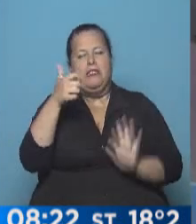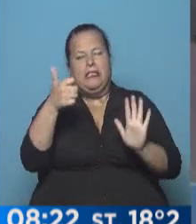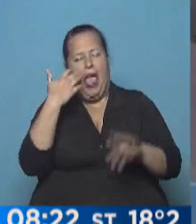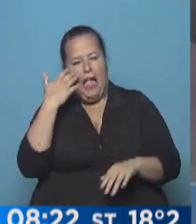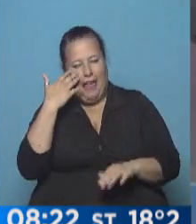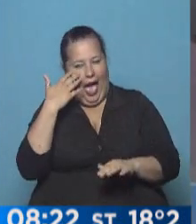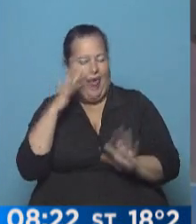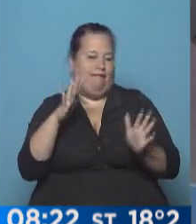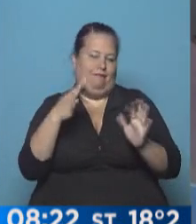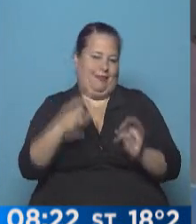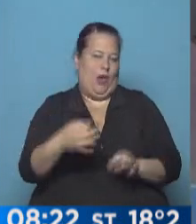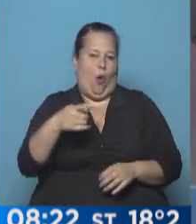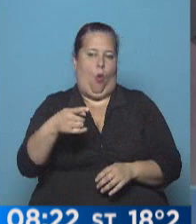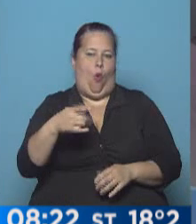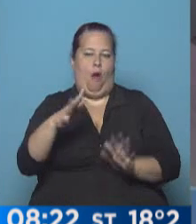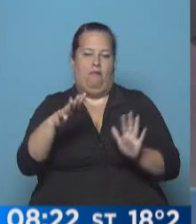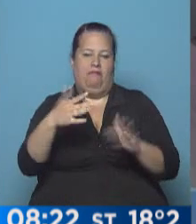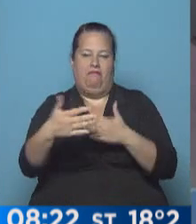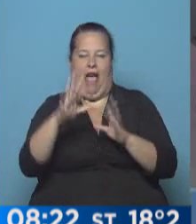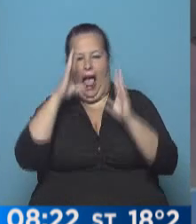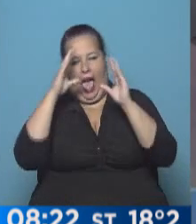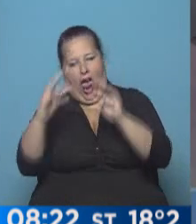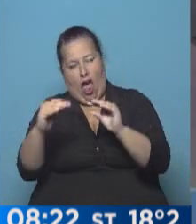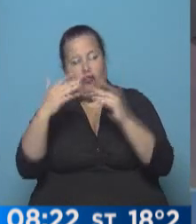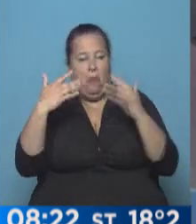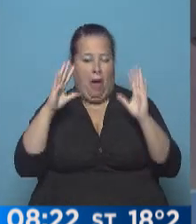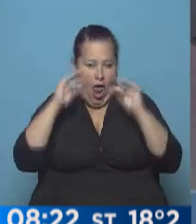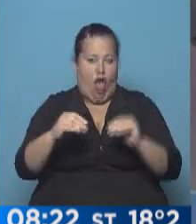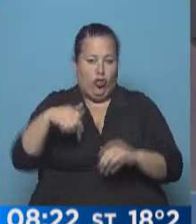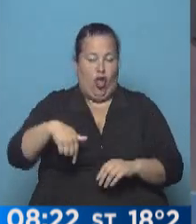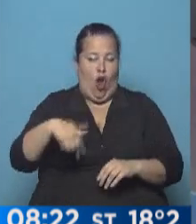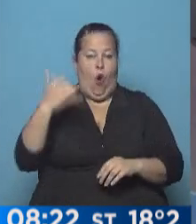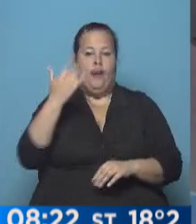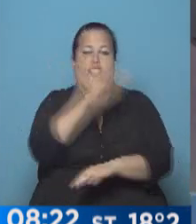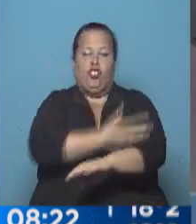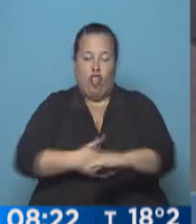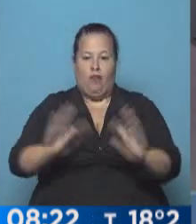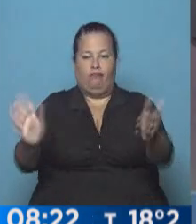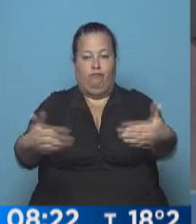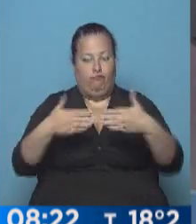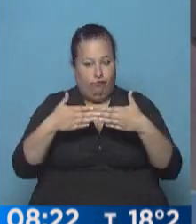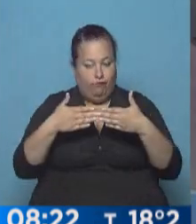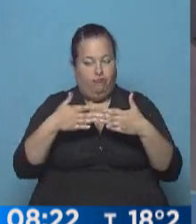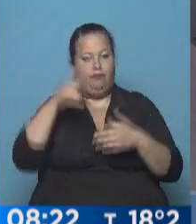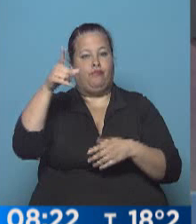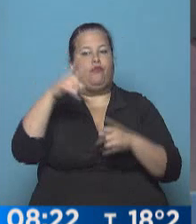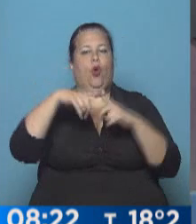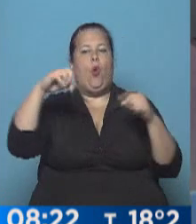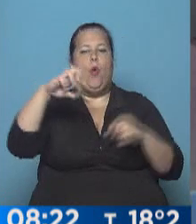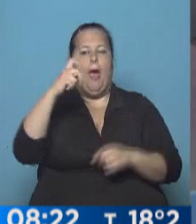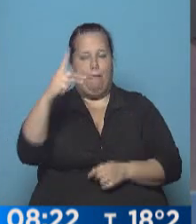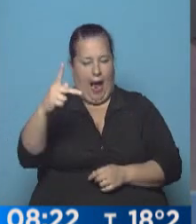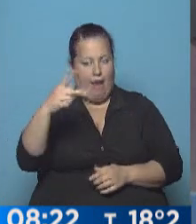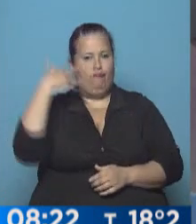horas, evidentemente va a hablar cerca ya de la nochecita o en la noche de este jueves, Daniel Scioli va a cerrar su campaña en el Luna Park,